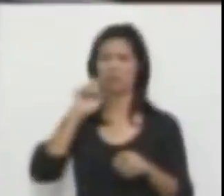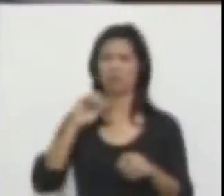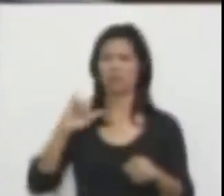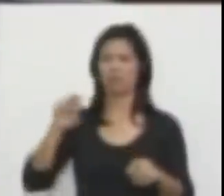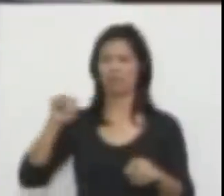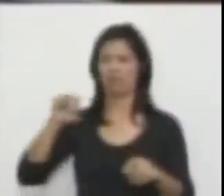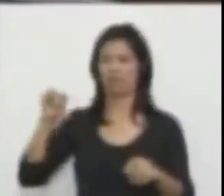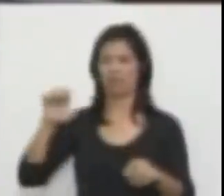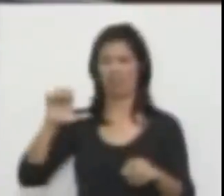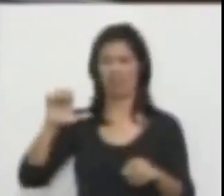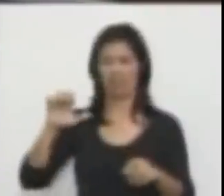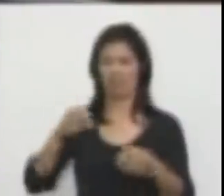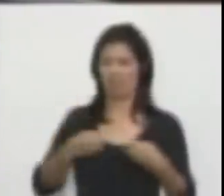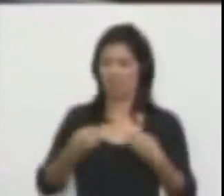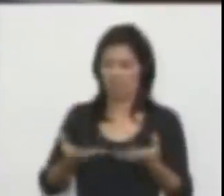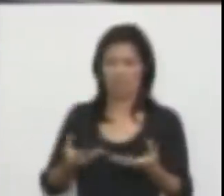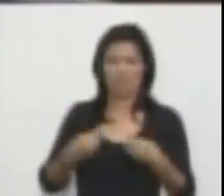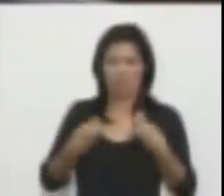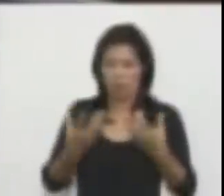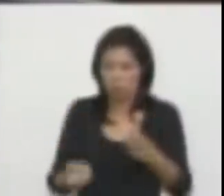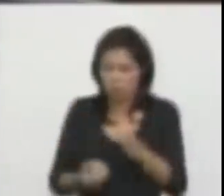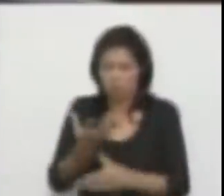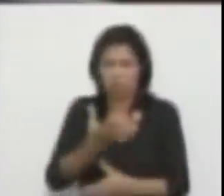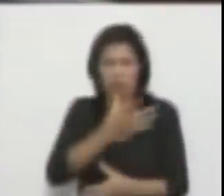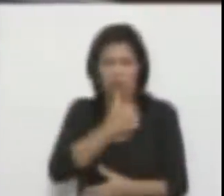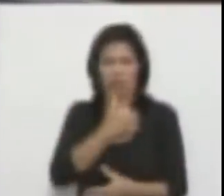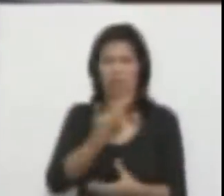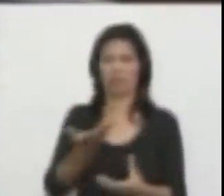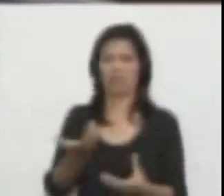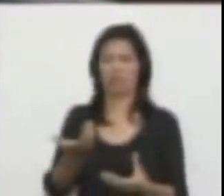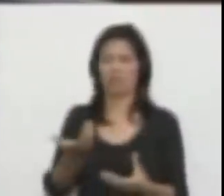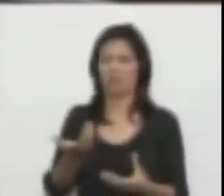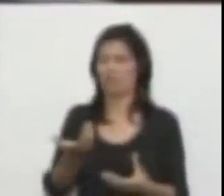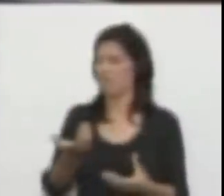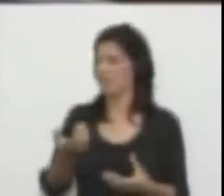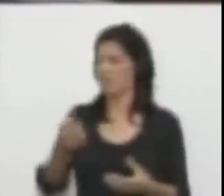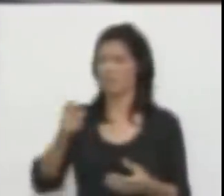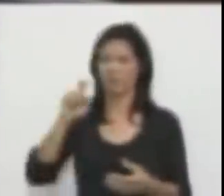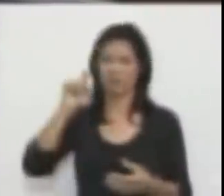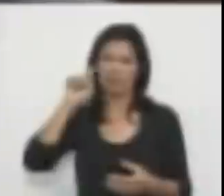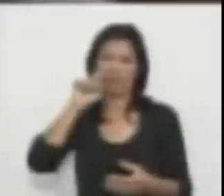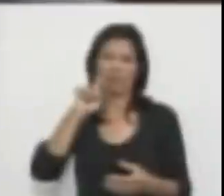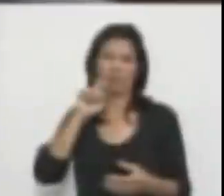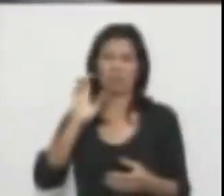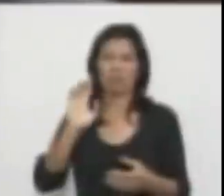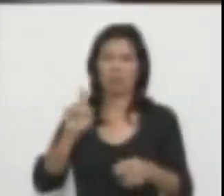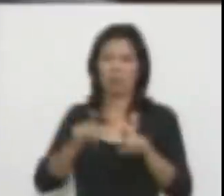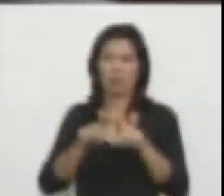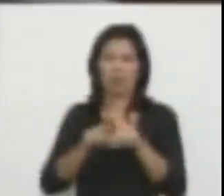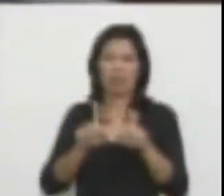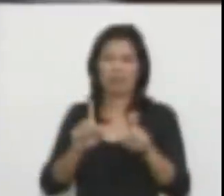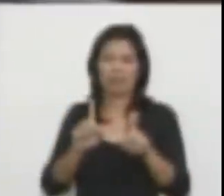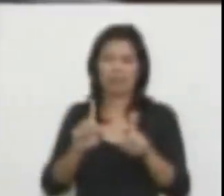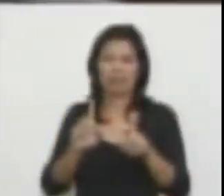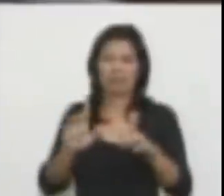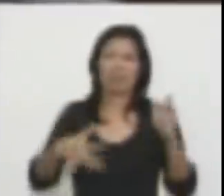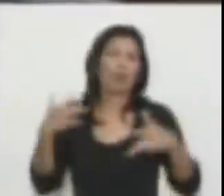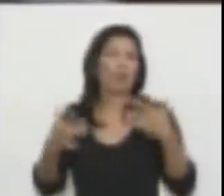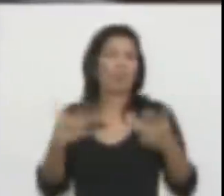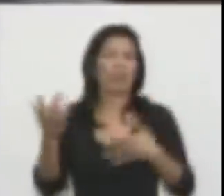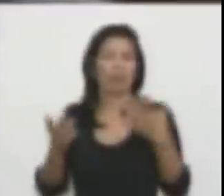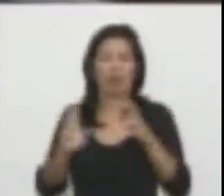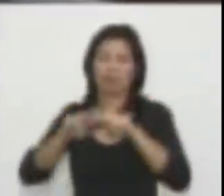incapaz de generar vida. Un sexo que se practica casi que con fines recreativos,